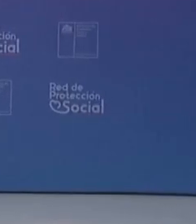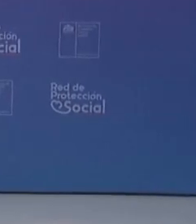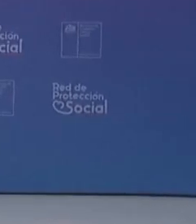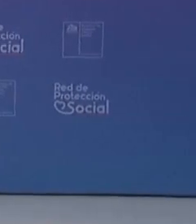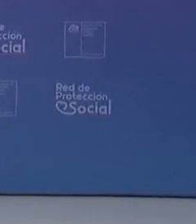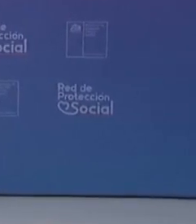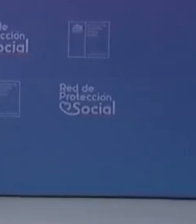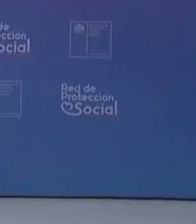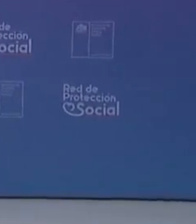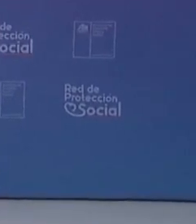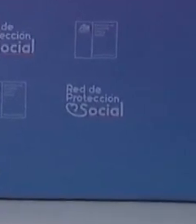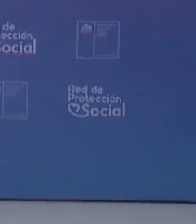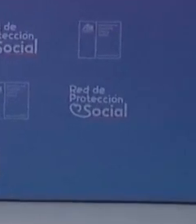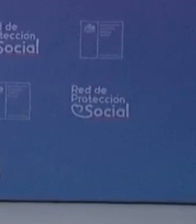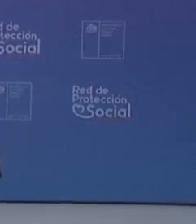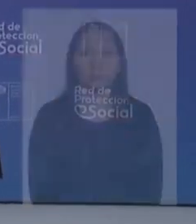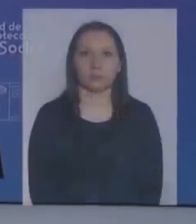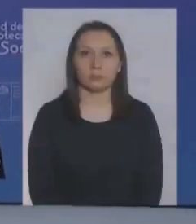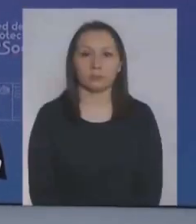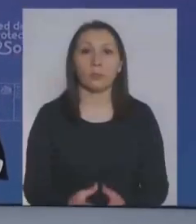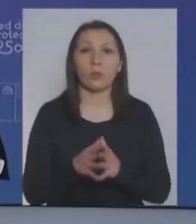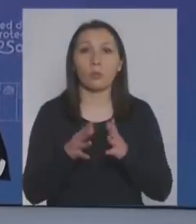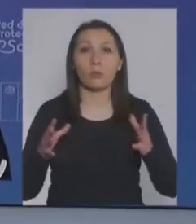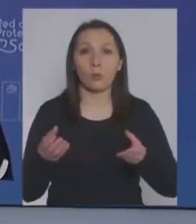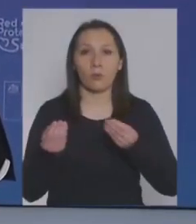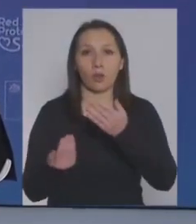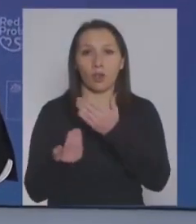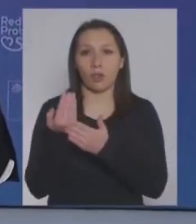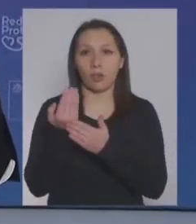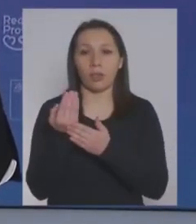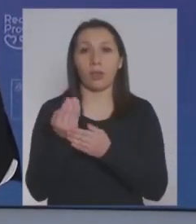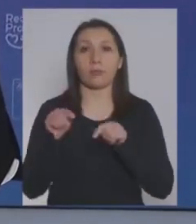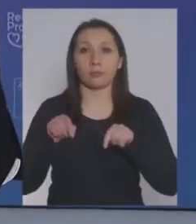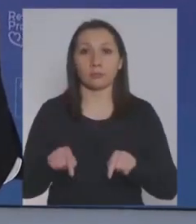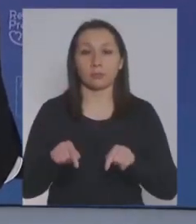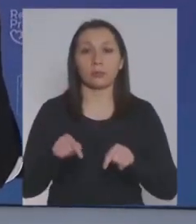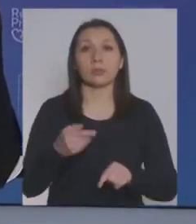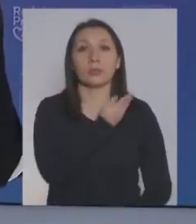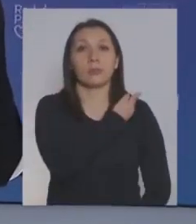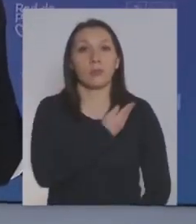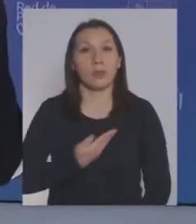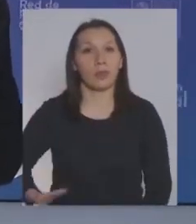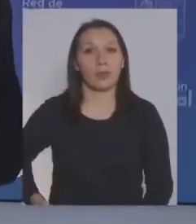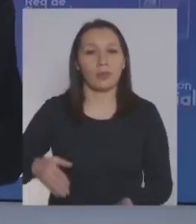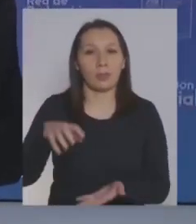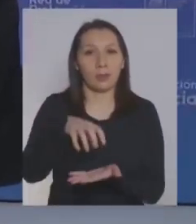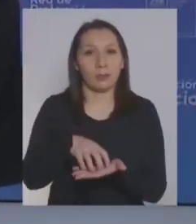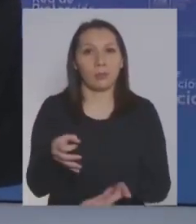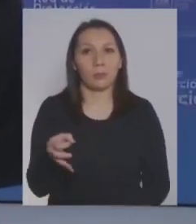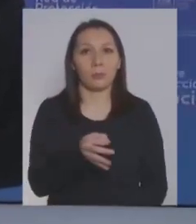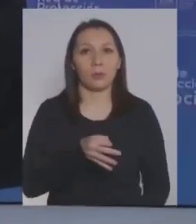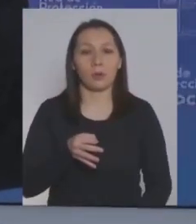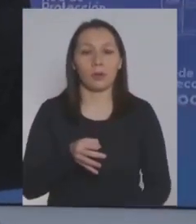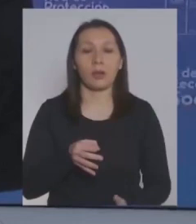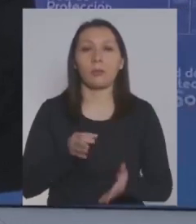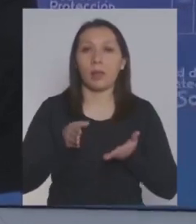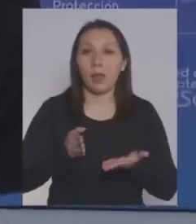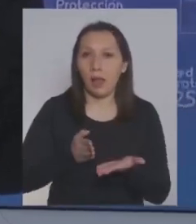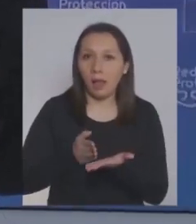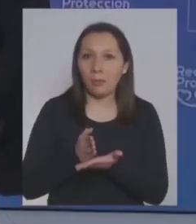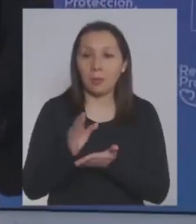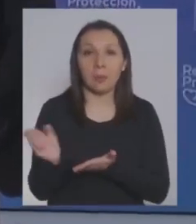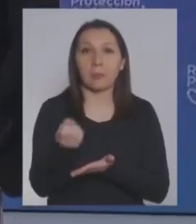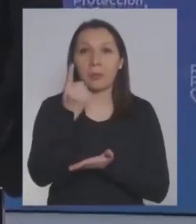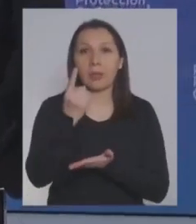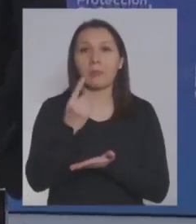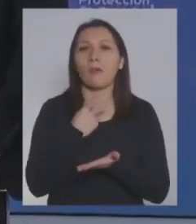Muy buenos días, nos encontramos en el Palacio de la Moneda para iniciar la